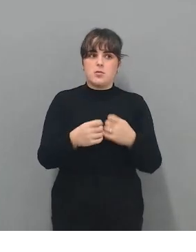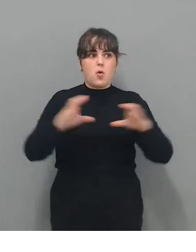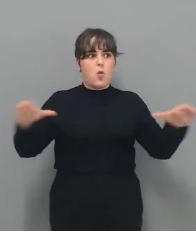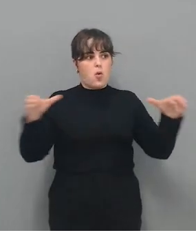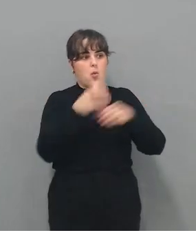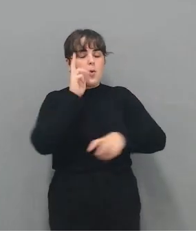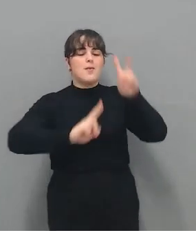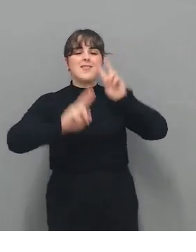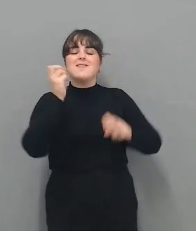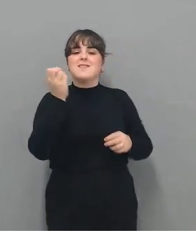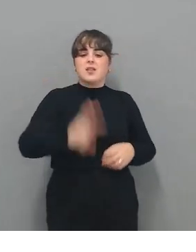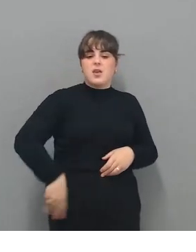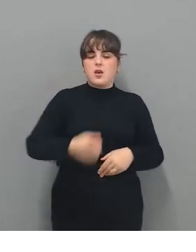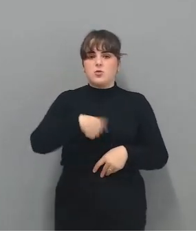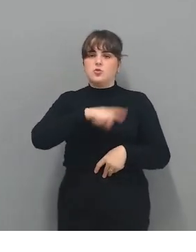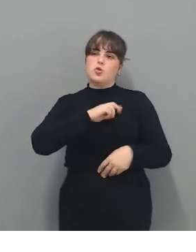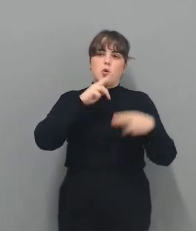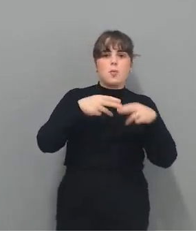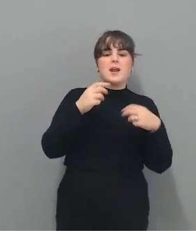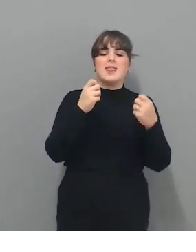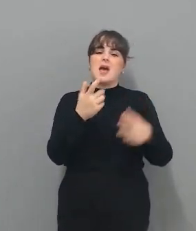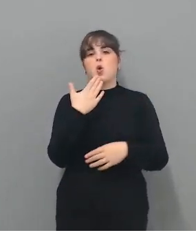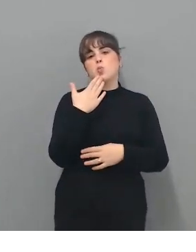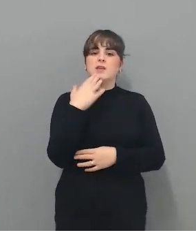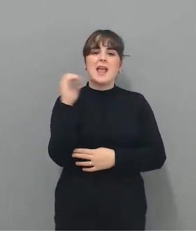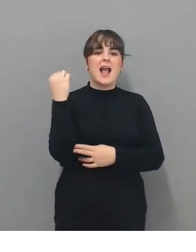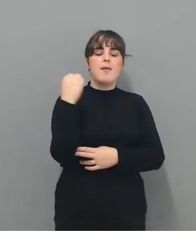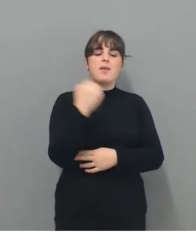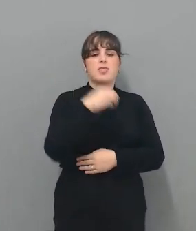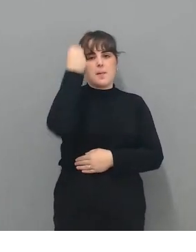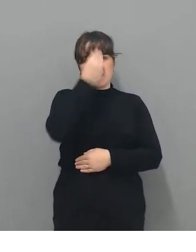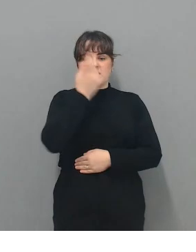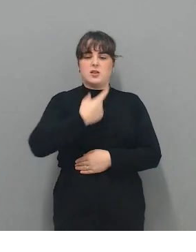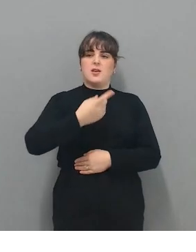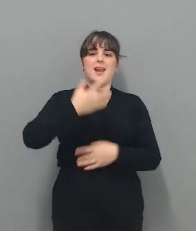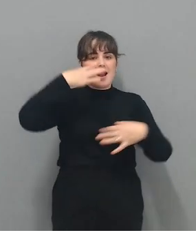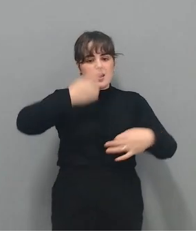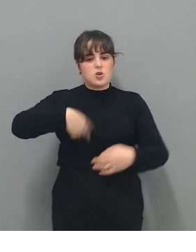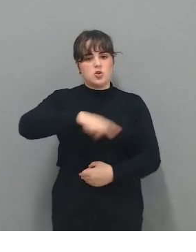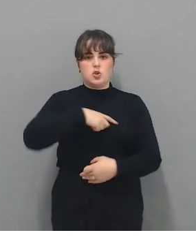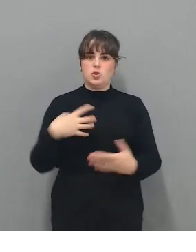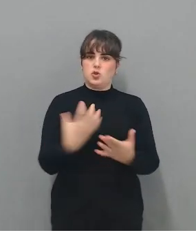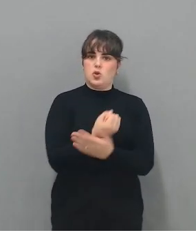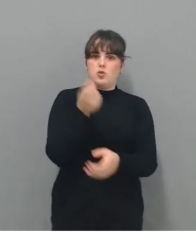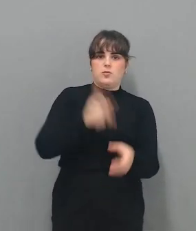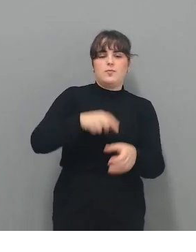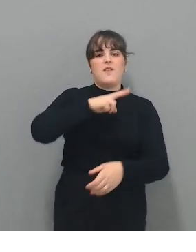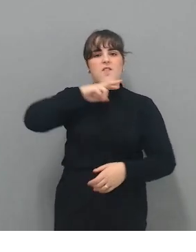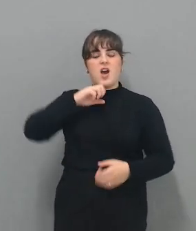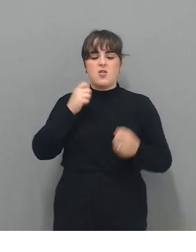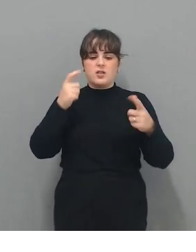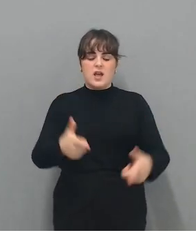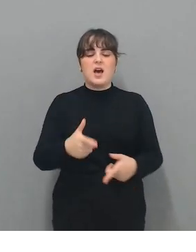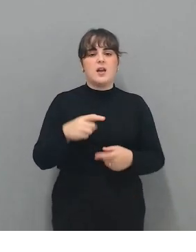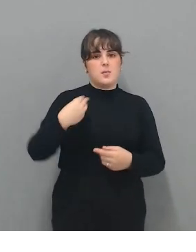lo llamemos cabezas pensantes, porque en nuestra asociación todos aportamos. Pues tenemos a nuestro presidente, Carlos Rodríguez Sierra, que